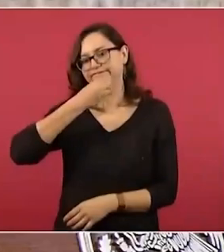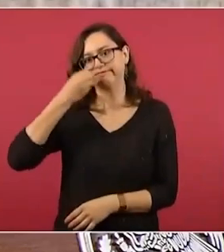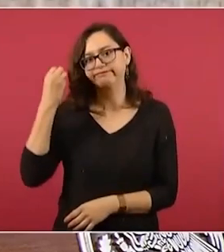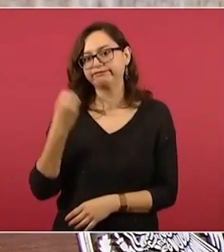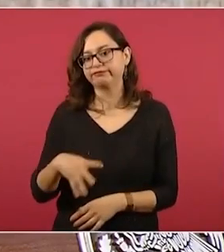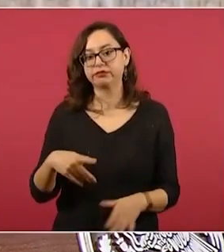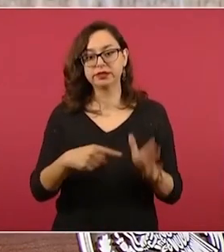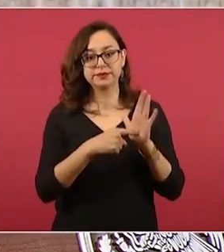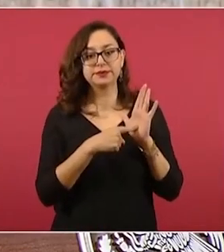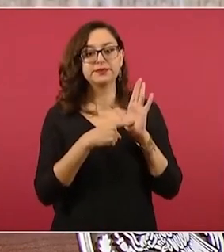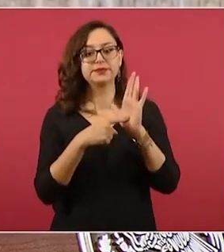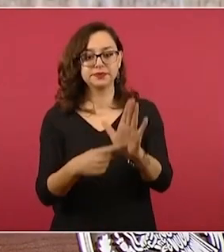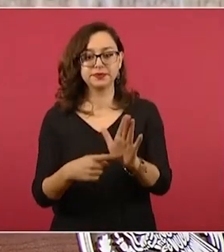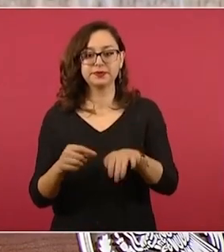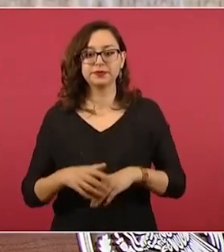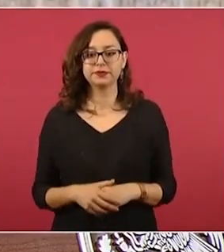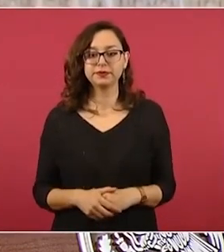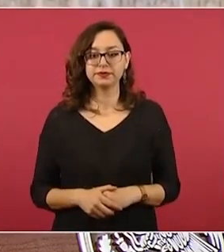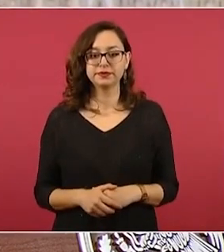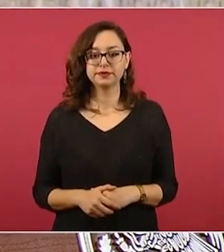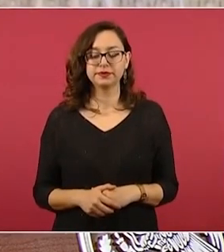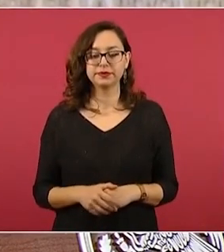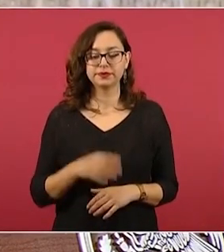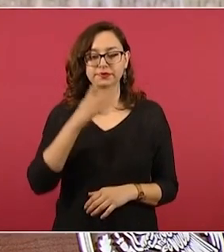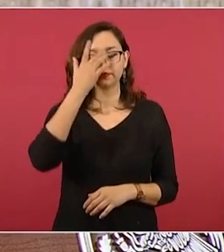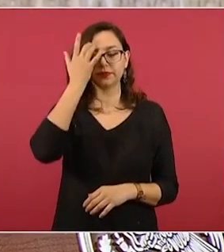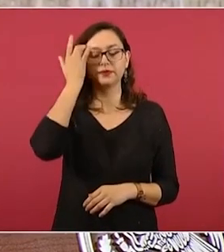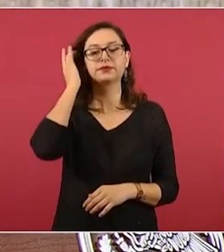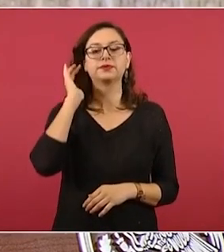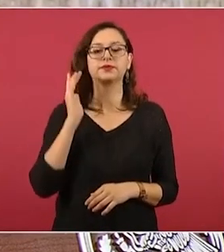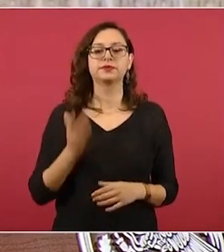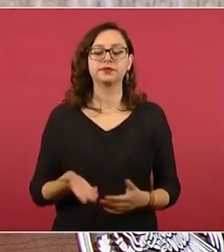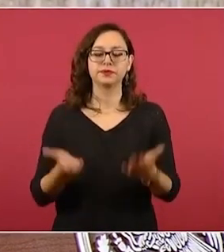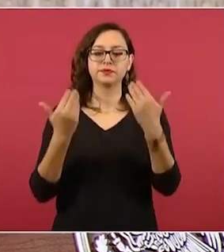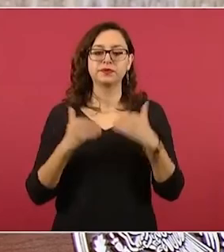Entonces vamos a empezar con Elizabeth.